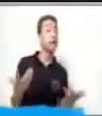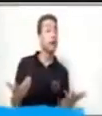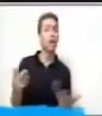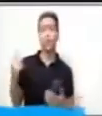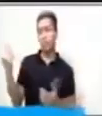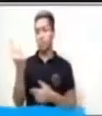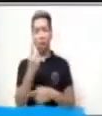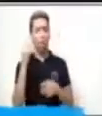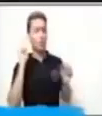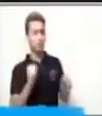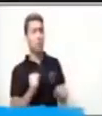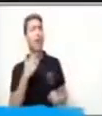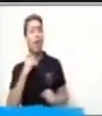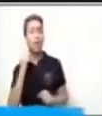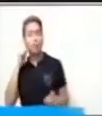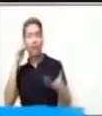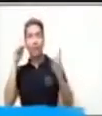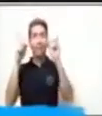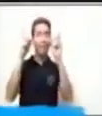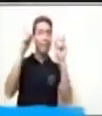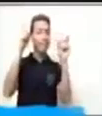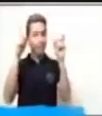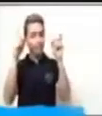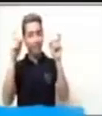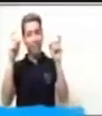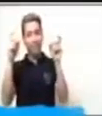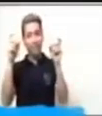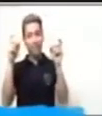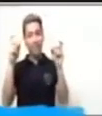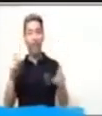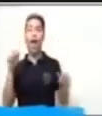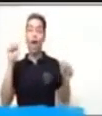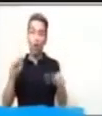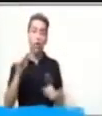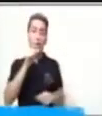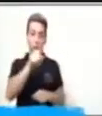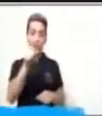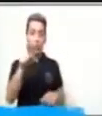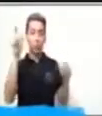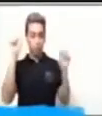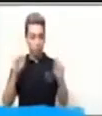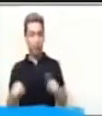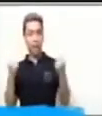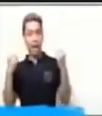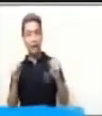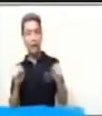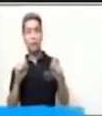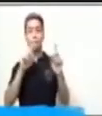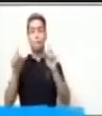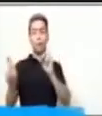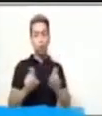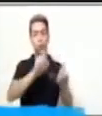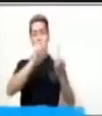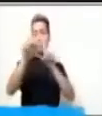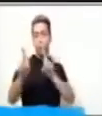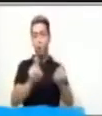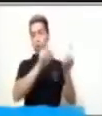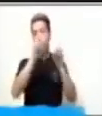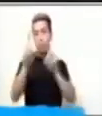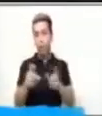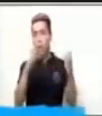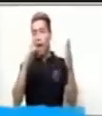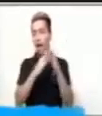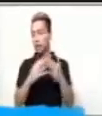acertijos. Ahora, el reto es que tú realices algunas preguntas en casa de lo que hay a tu